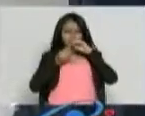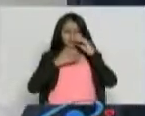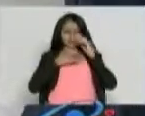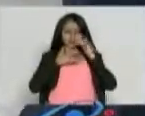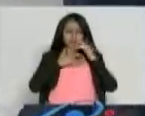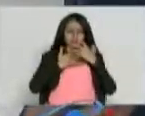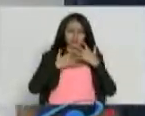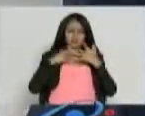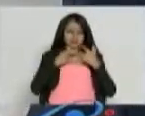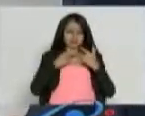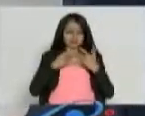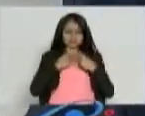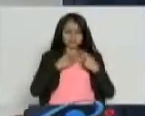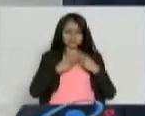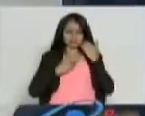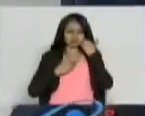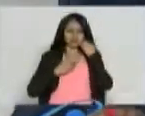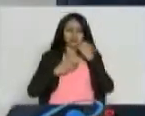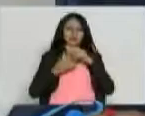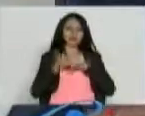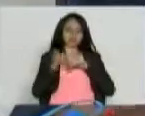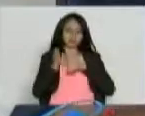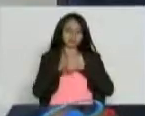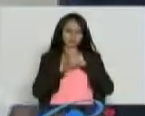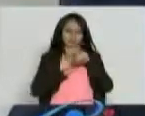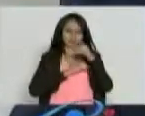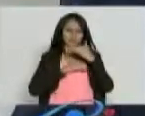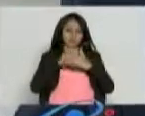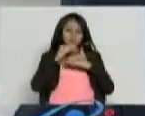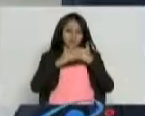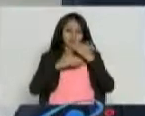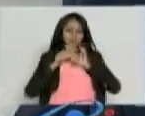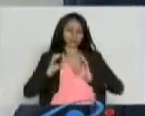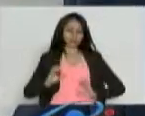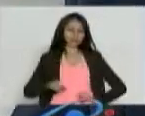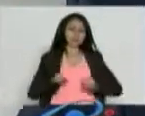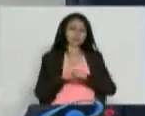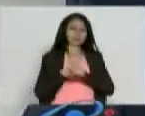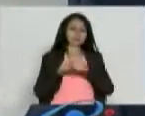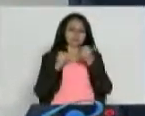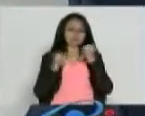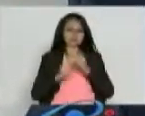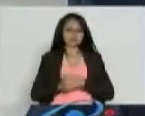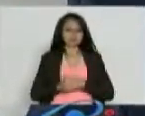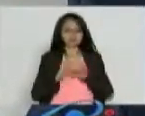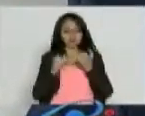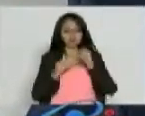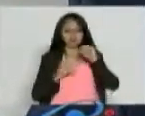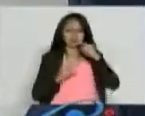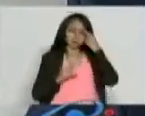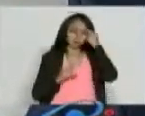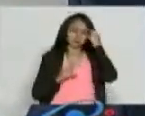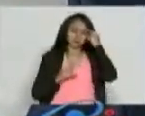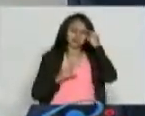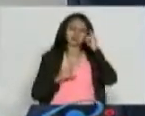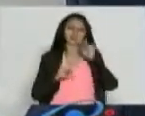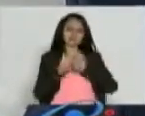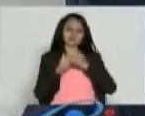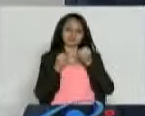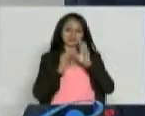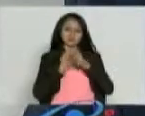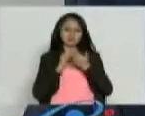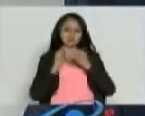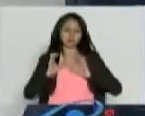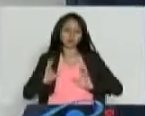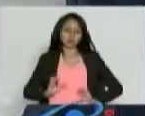emociones, con sentimientos, todos esos procesos, y ahí es cuando ya la parte física se altera. Pero primero está la parte emocional, perdón,